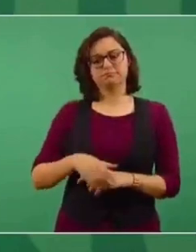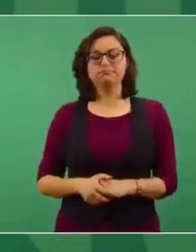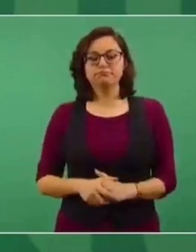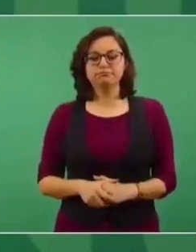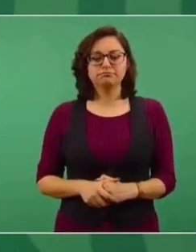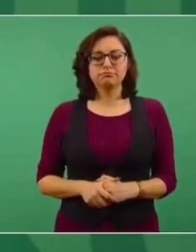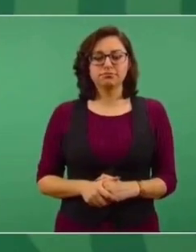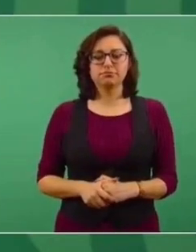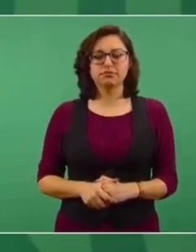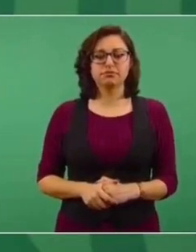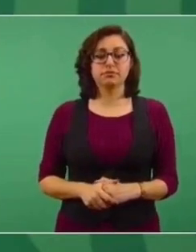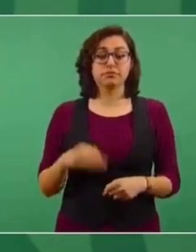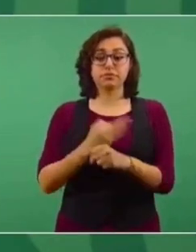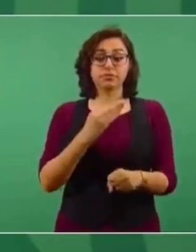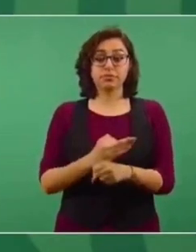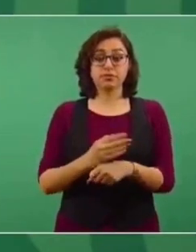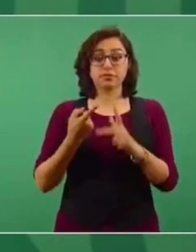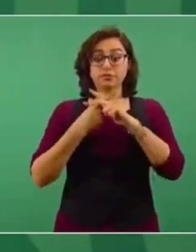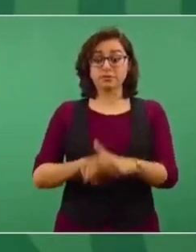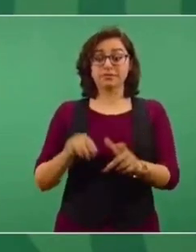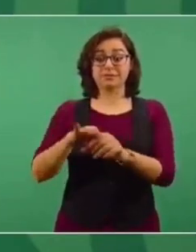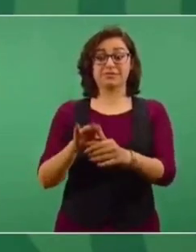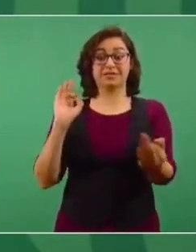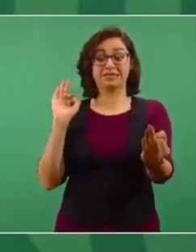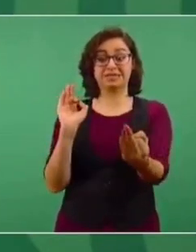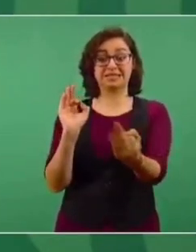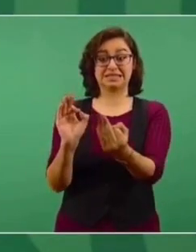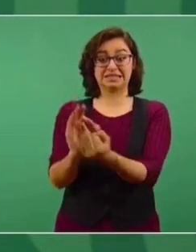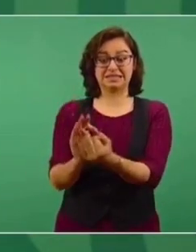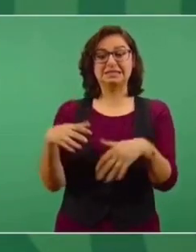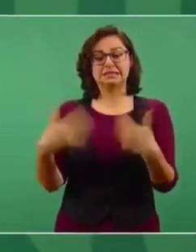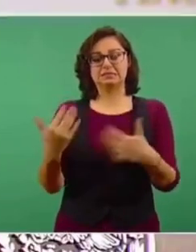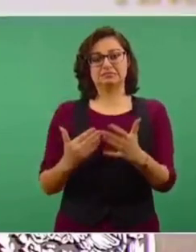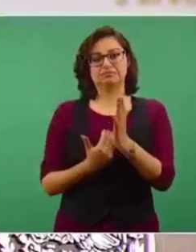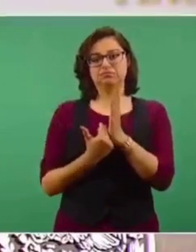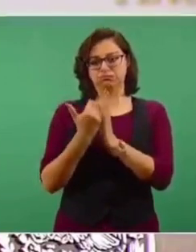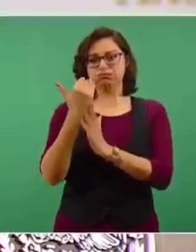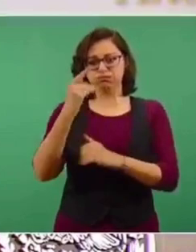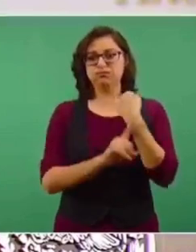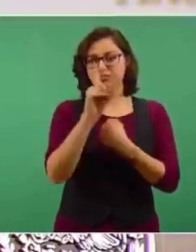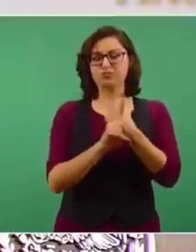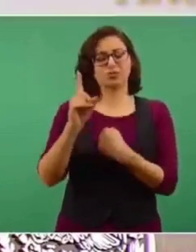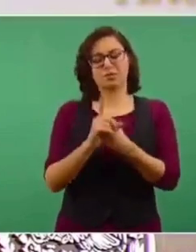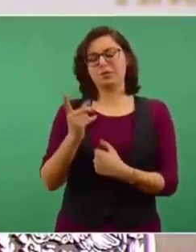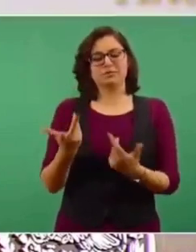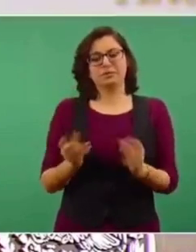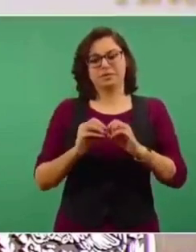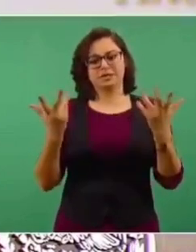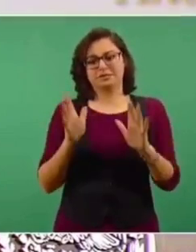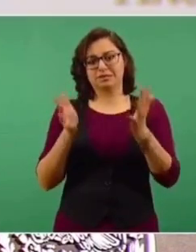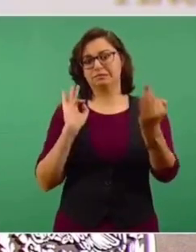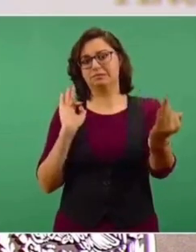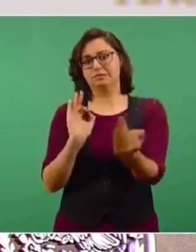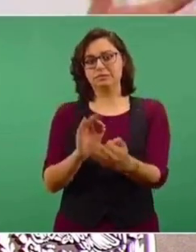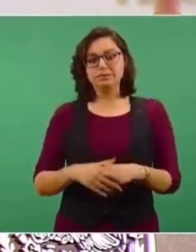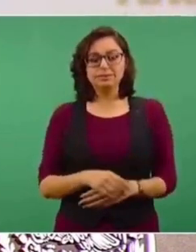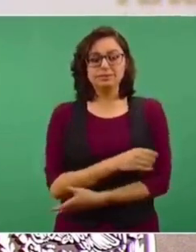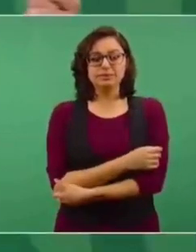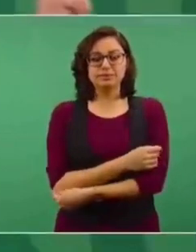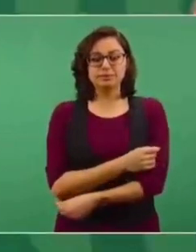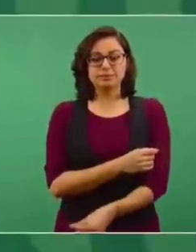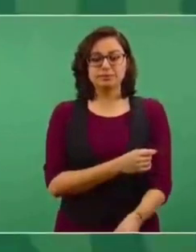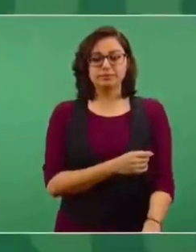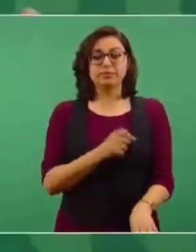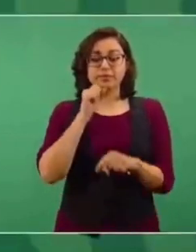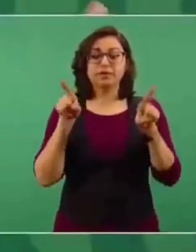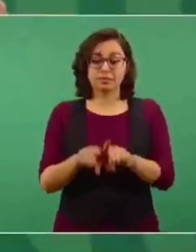Ahora que sube la temperatura, pues también va a subir la temperatura política, porque estamos en vísperas de las elecciones. Entonces, también aquí